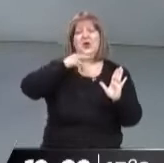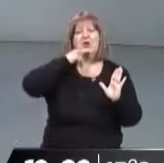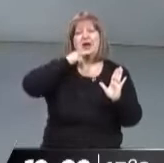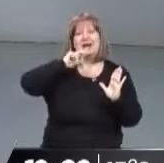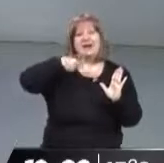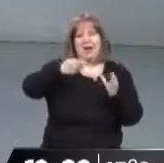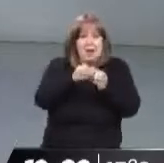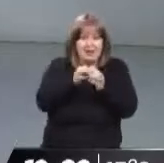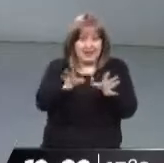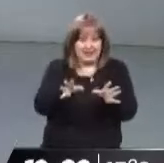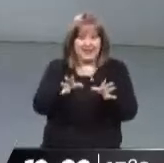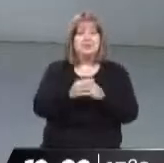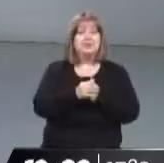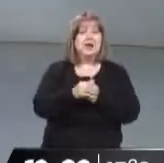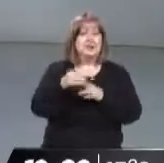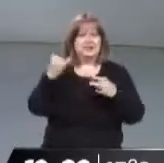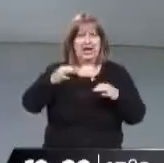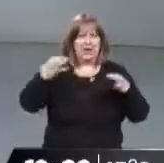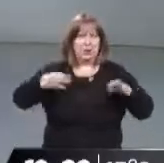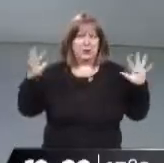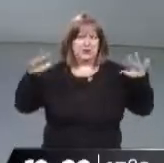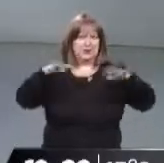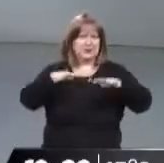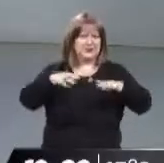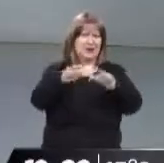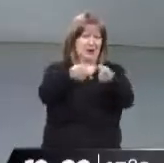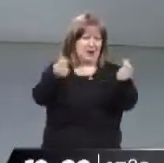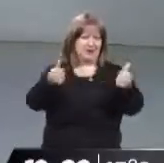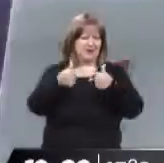electrodomésticos, Exactamente, irá mucho seguramente a buscarlo. Muchas gracias. De nada.